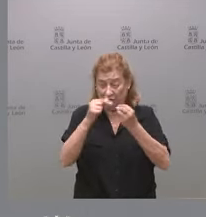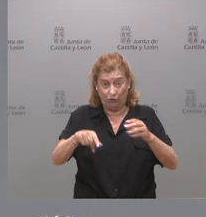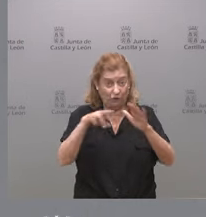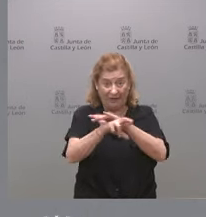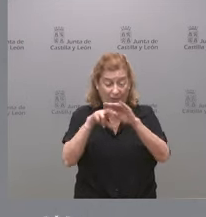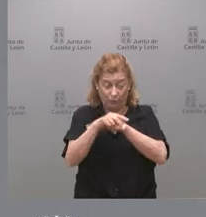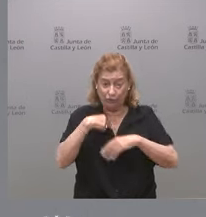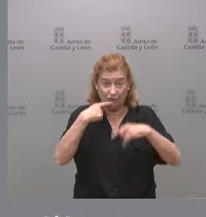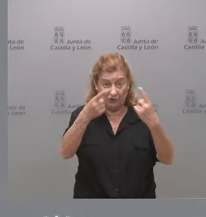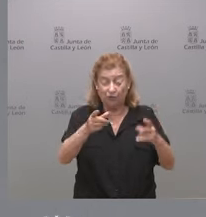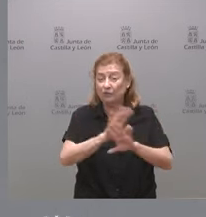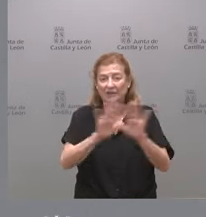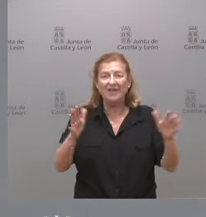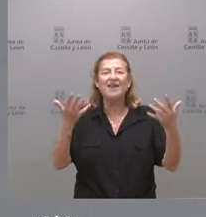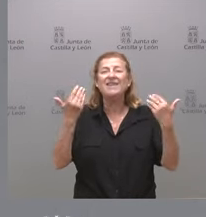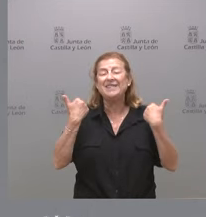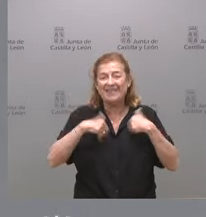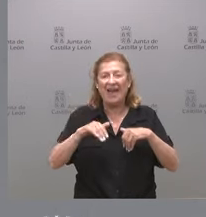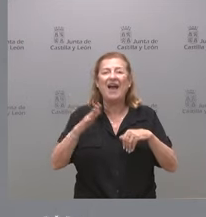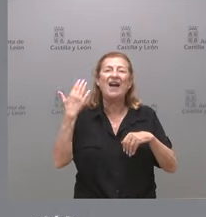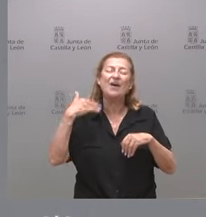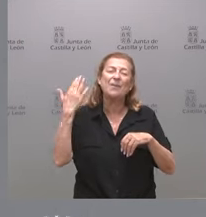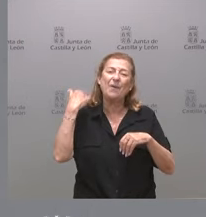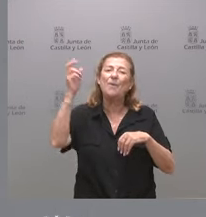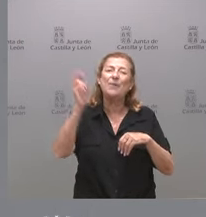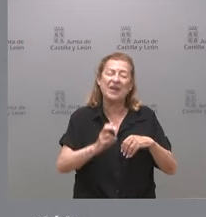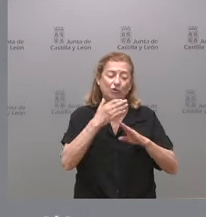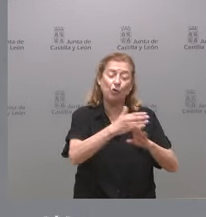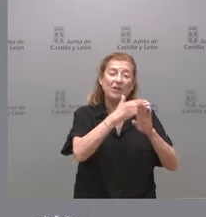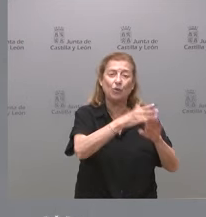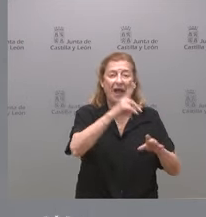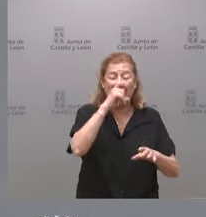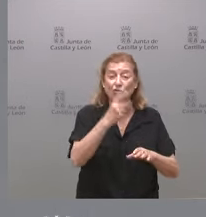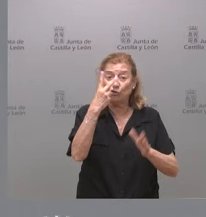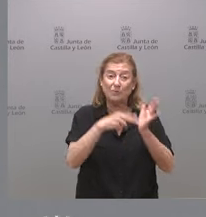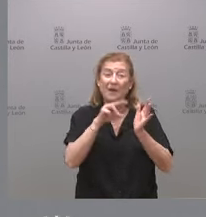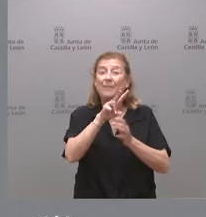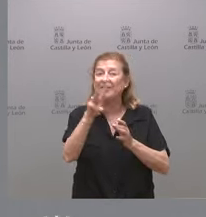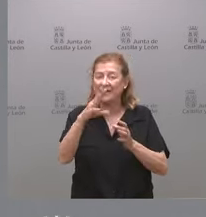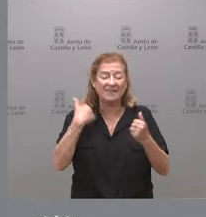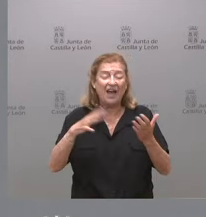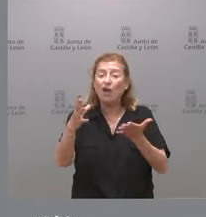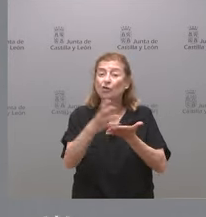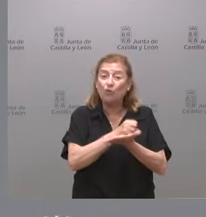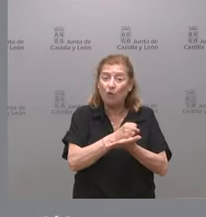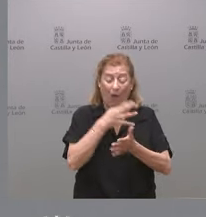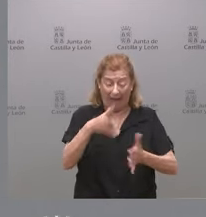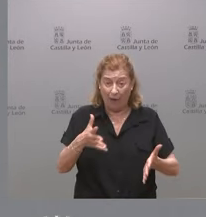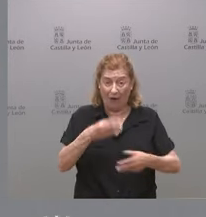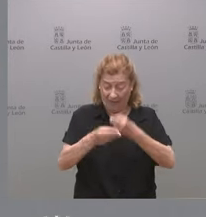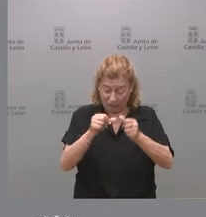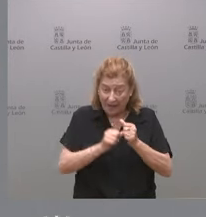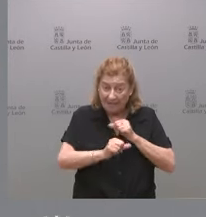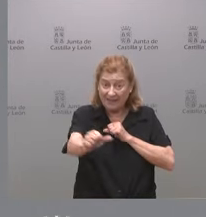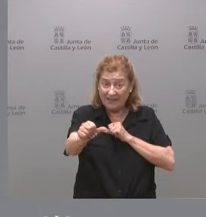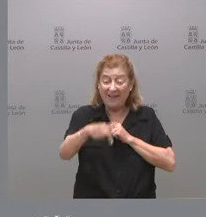aplicado y, por tanto, es lo que venía ya de los sobrantes del año 2023. Ya todo lo que estamos ejecutando a partir de